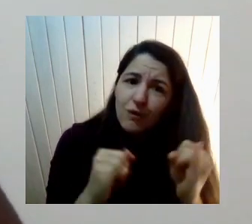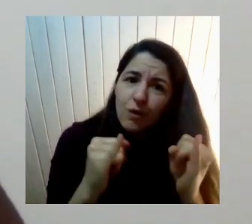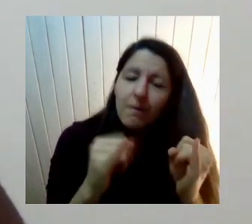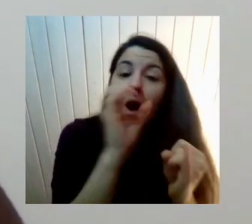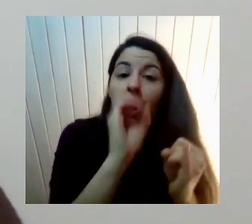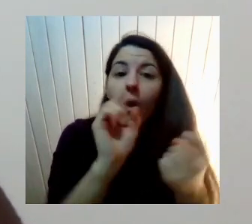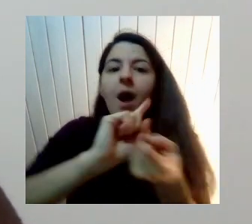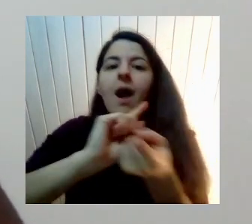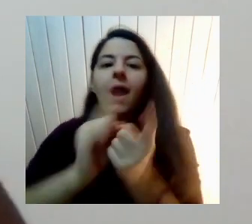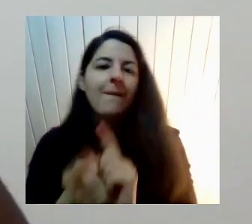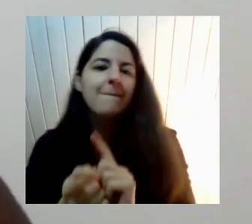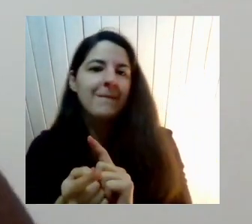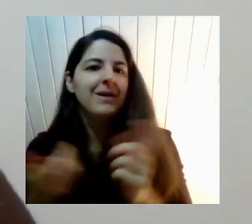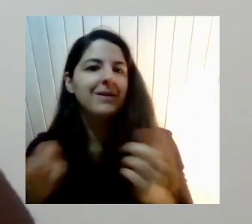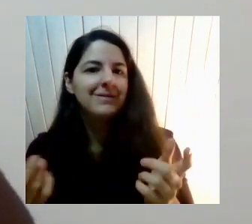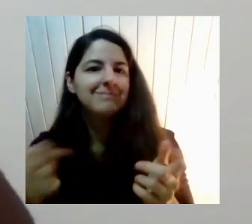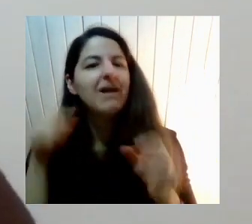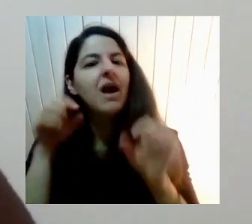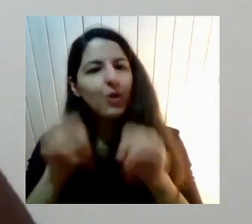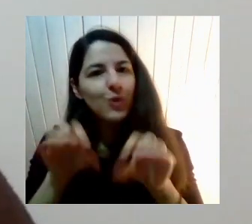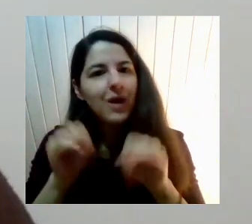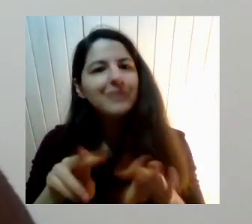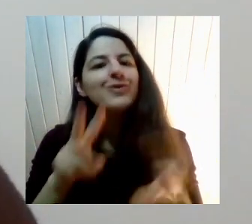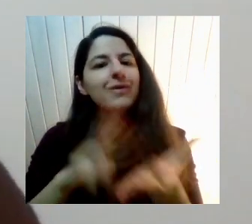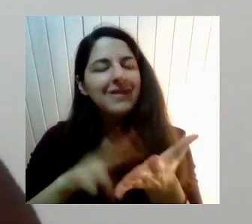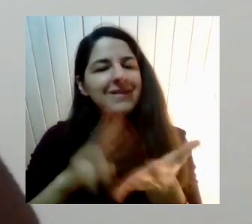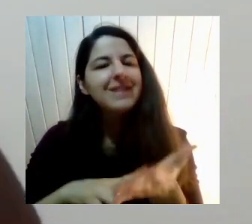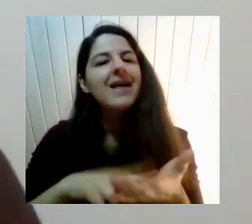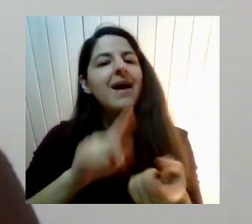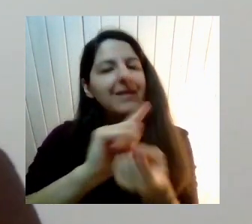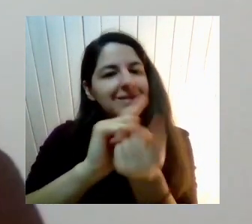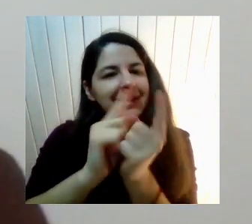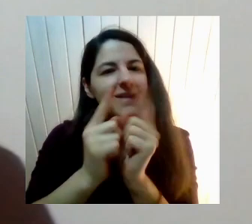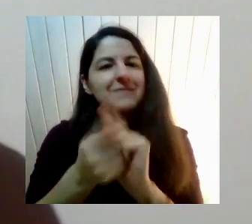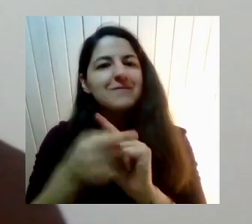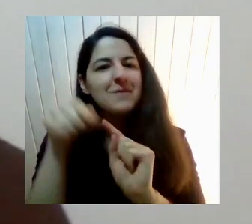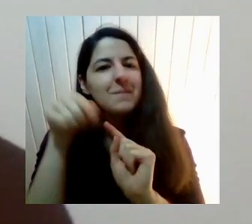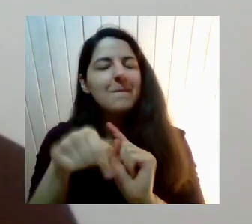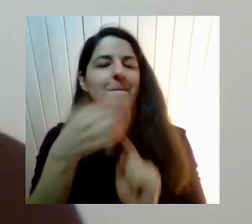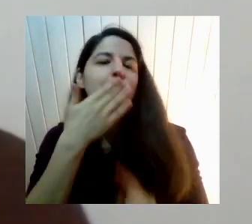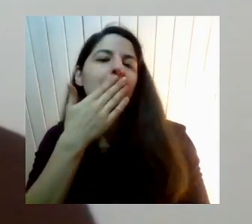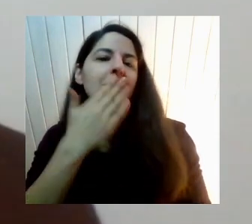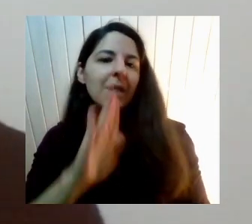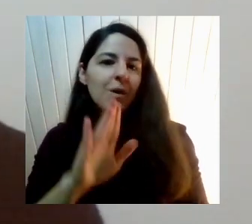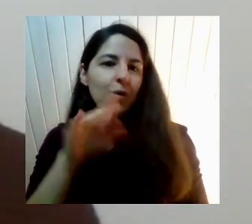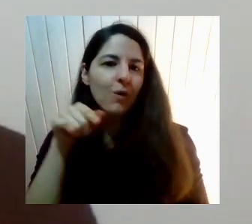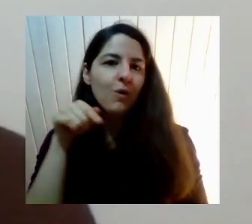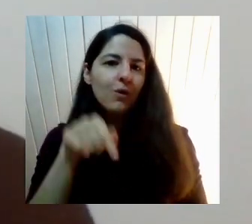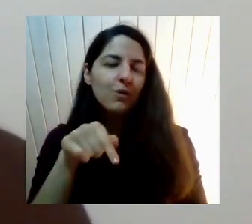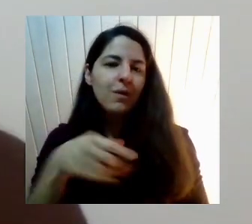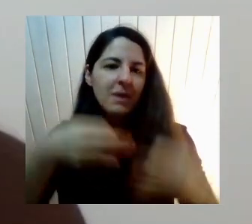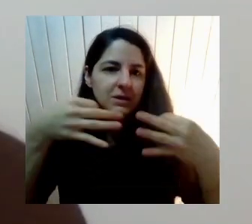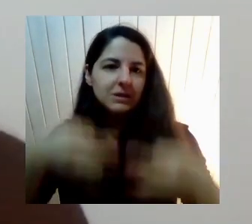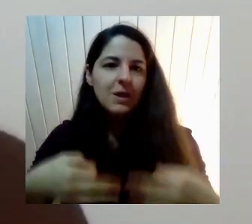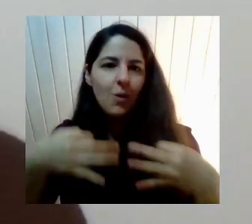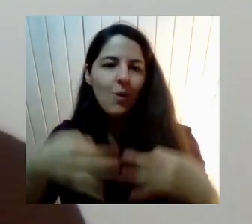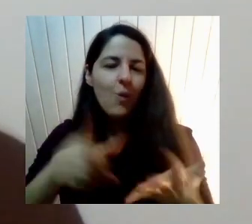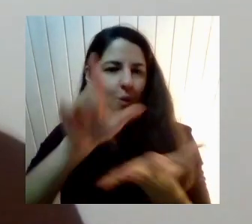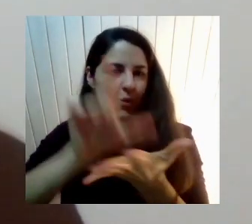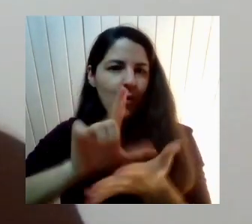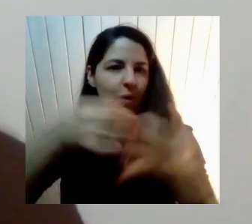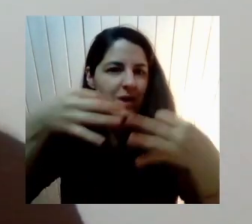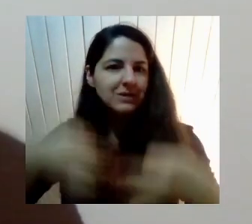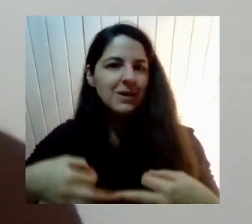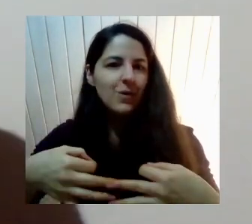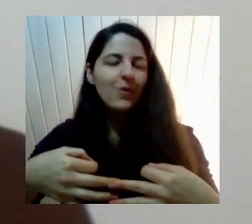eso La educación Se va a transformar También en un espacio Más cómodo Más un espacio seguro Un espacio de contención